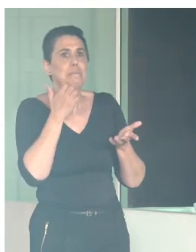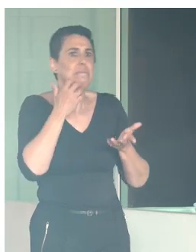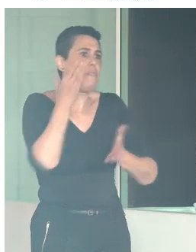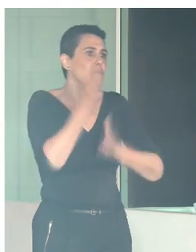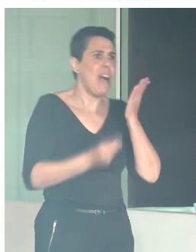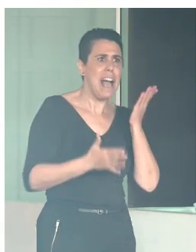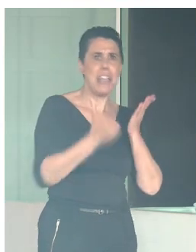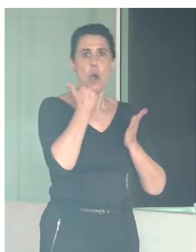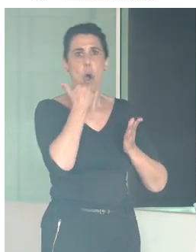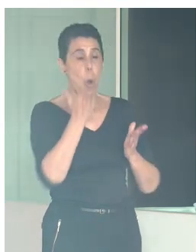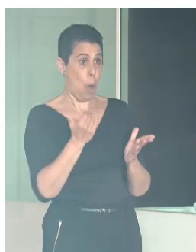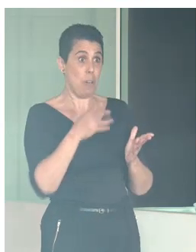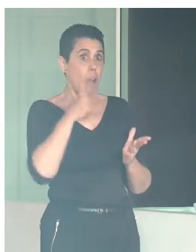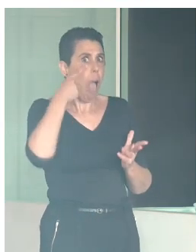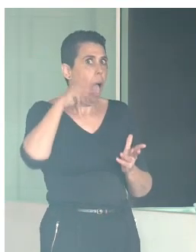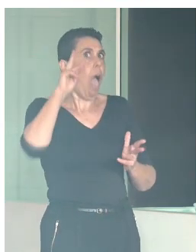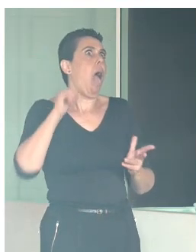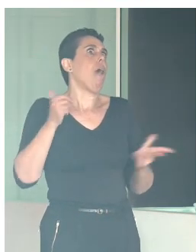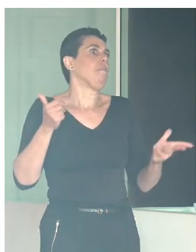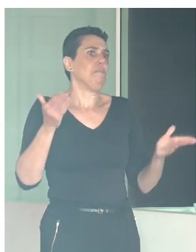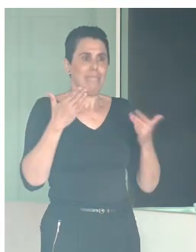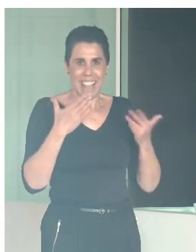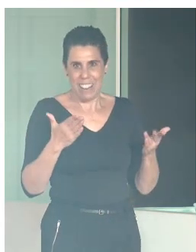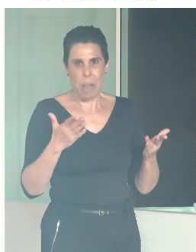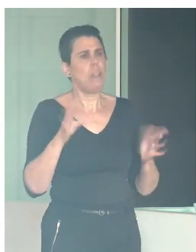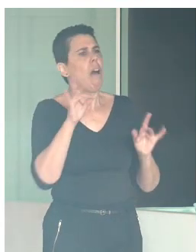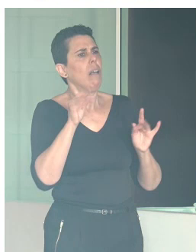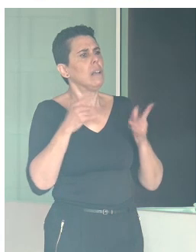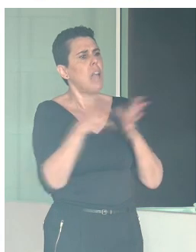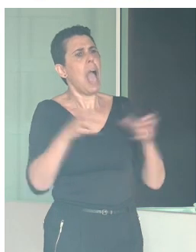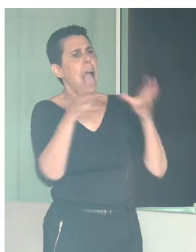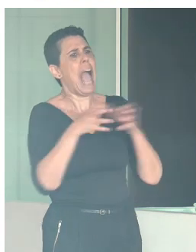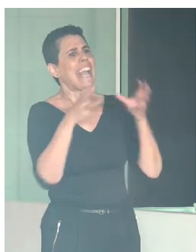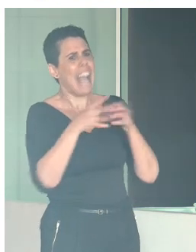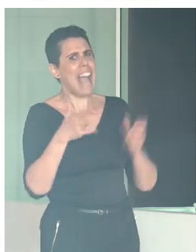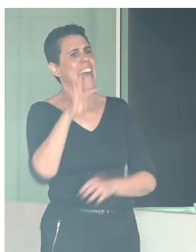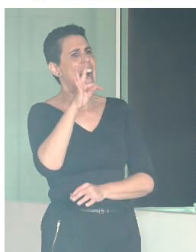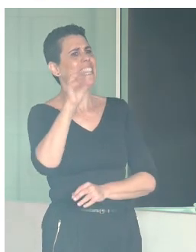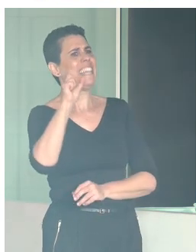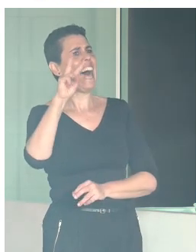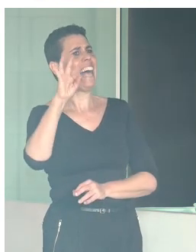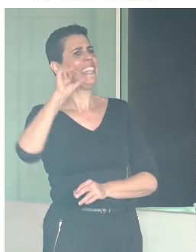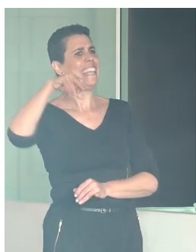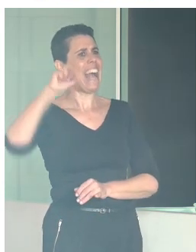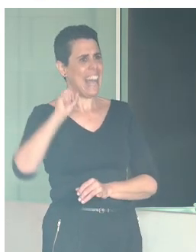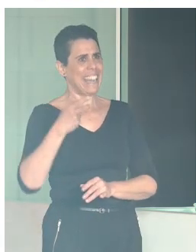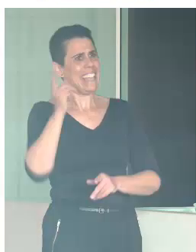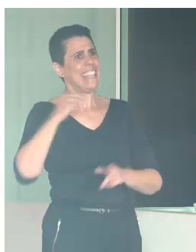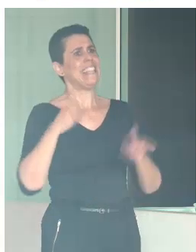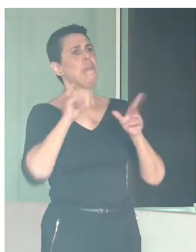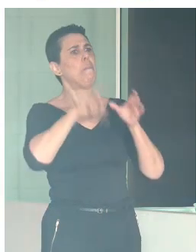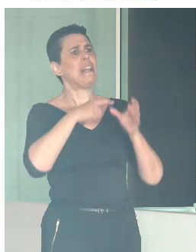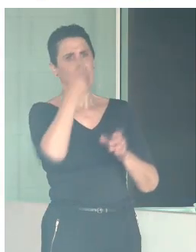de muchos años. Pero sí el entusiasmo por parte de la subdirección, como sabe muy bien Tatiana y saben los miembros de la ONCE aquí presentes, que tenemos.